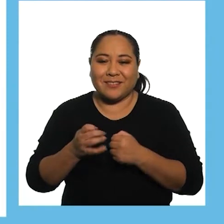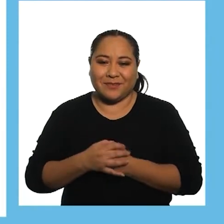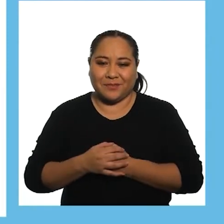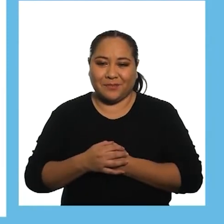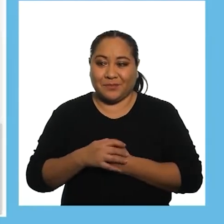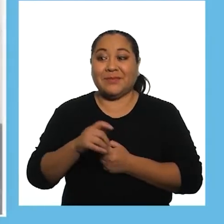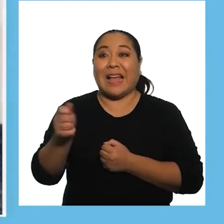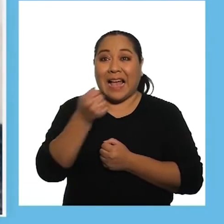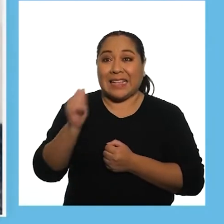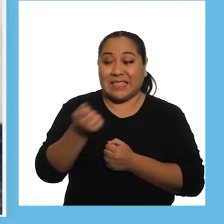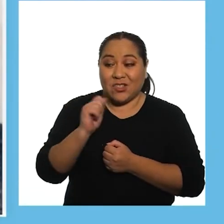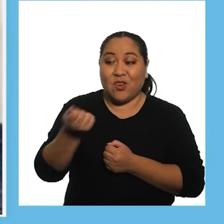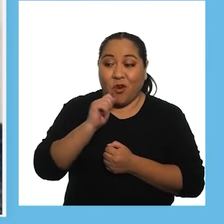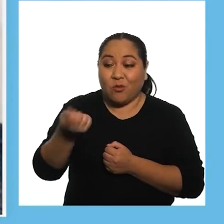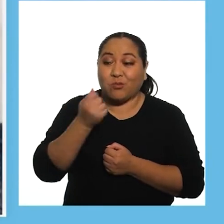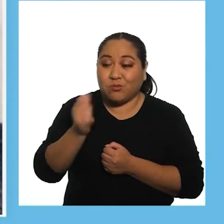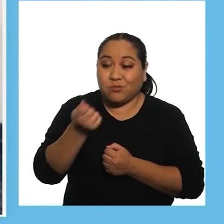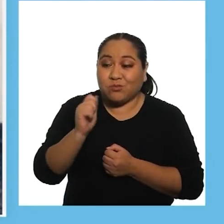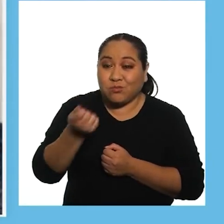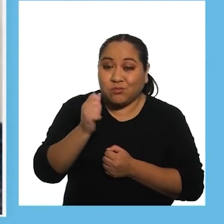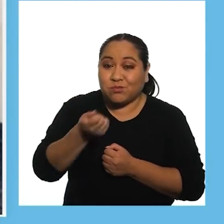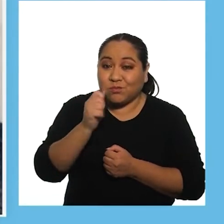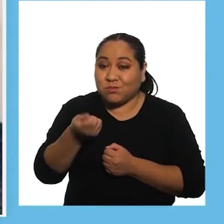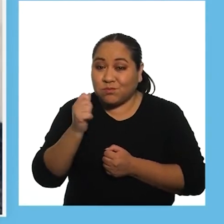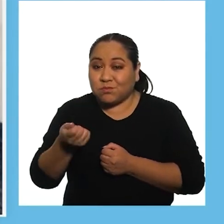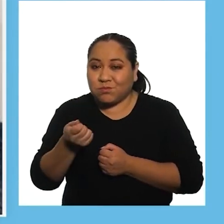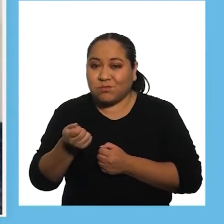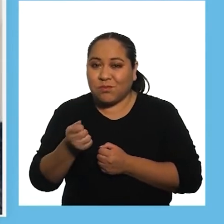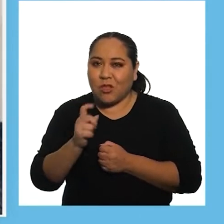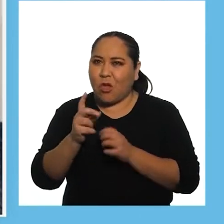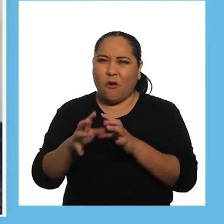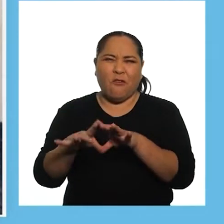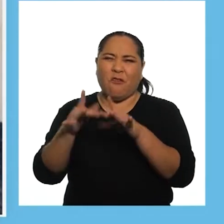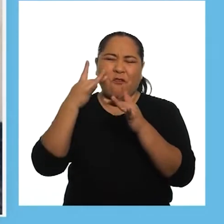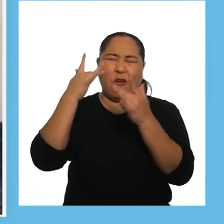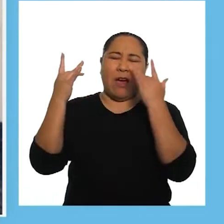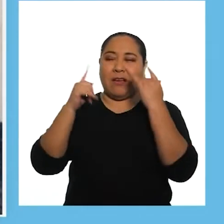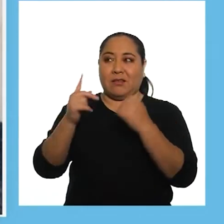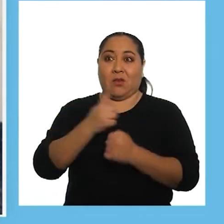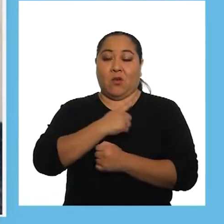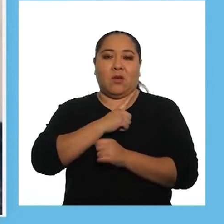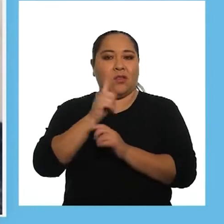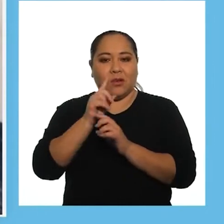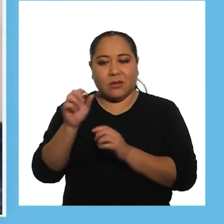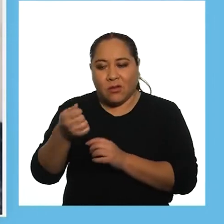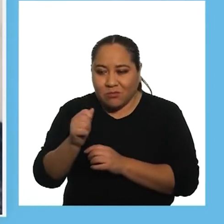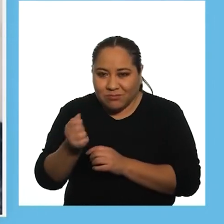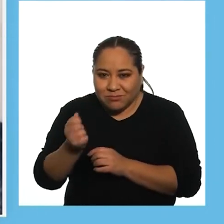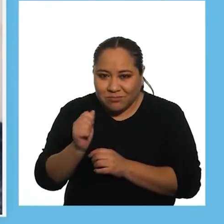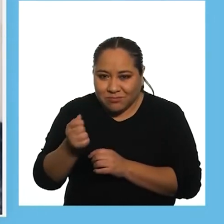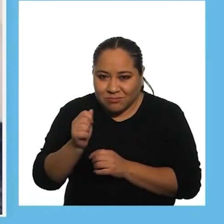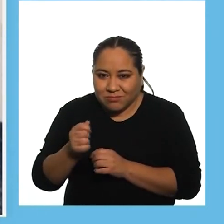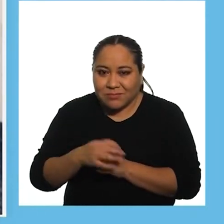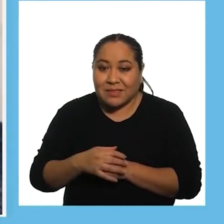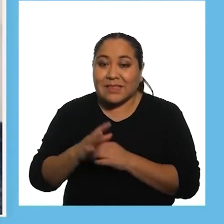Haz sonar el sonajero, pero no muy fuerte para no asustarlo